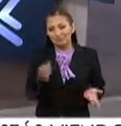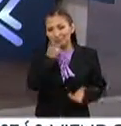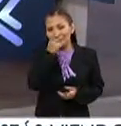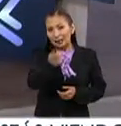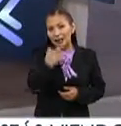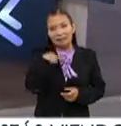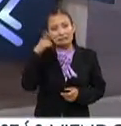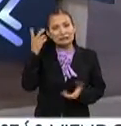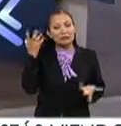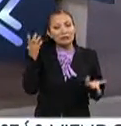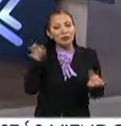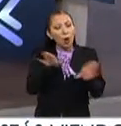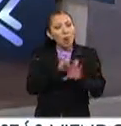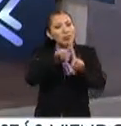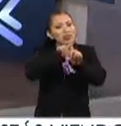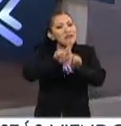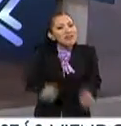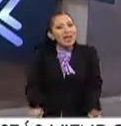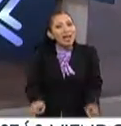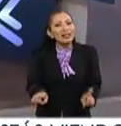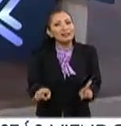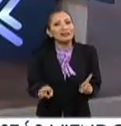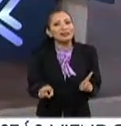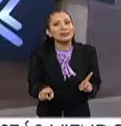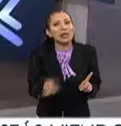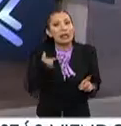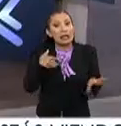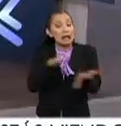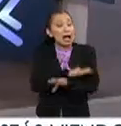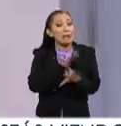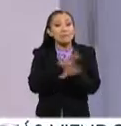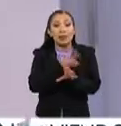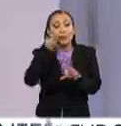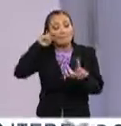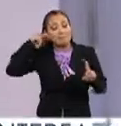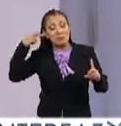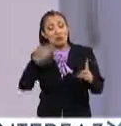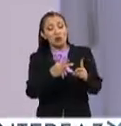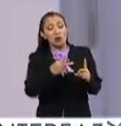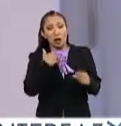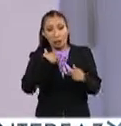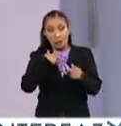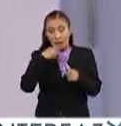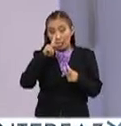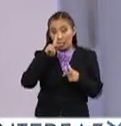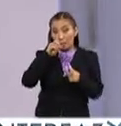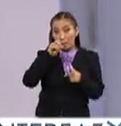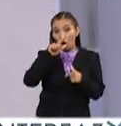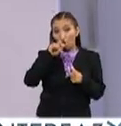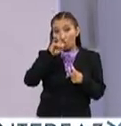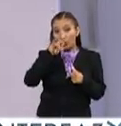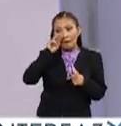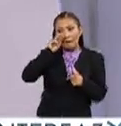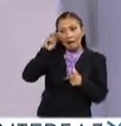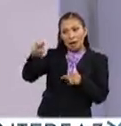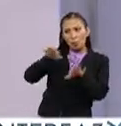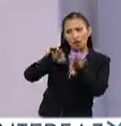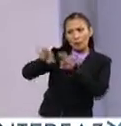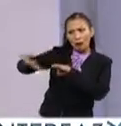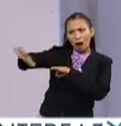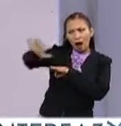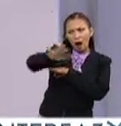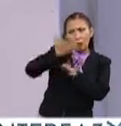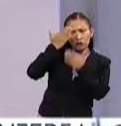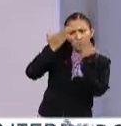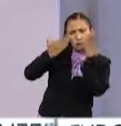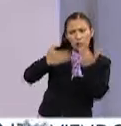como ya les dije, es algo completamente diferente y que te cambia la perspectiva. Por ejemplo, a en Polonia, pues ver cómo trabajan ellos,